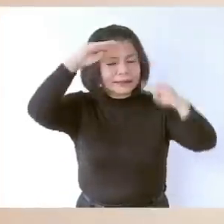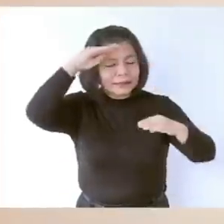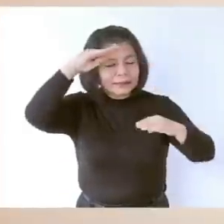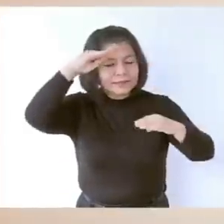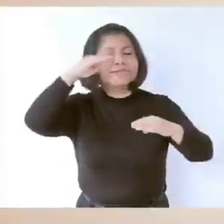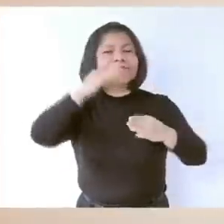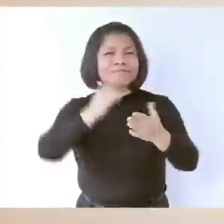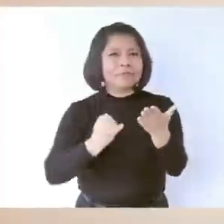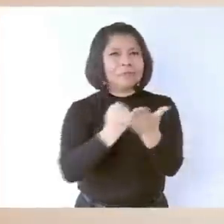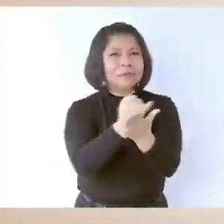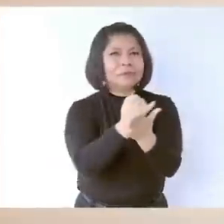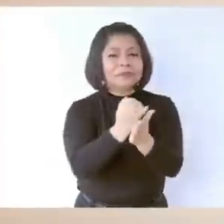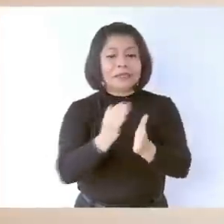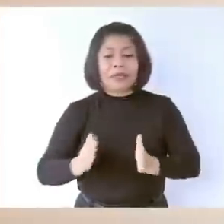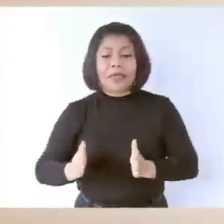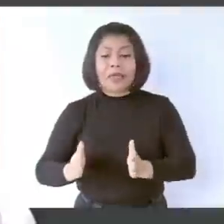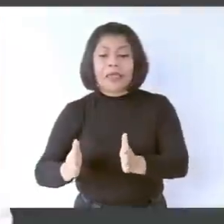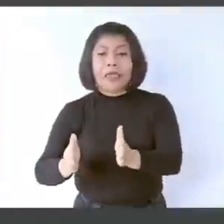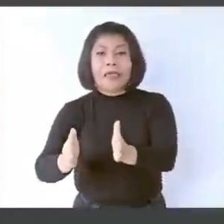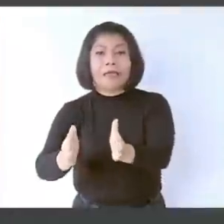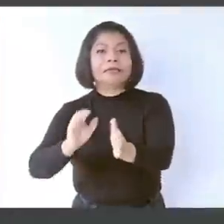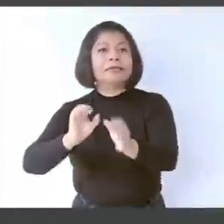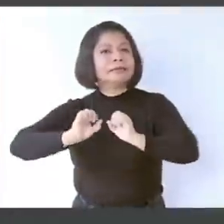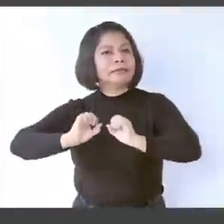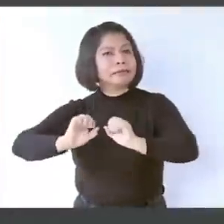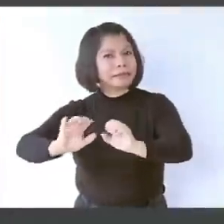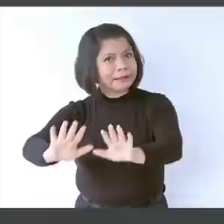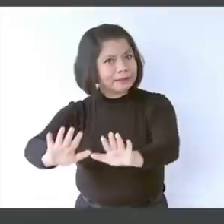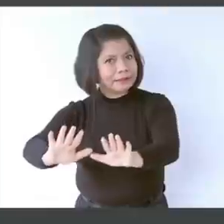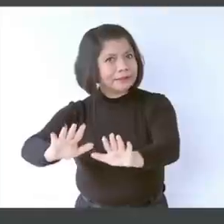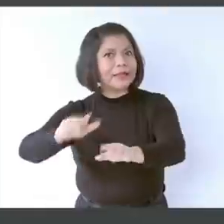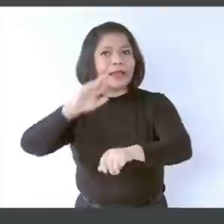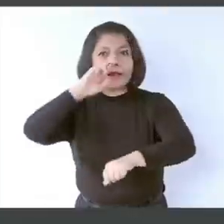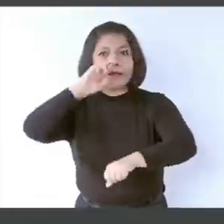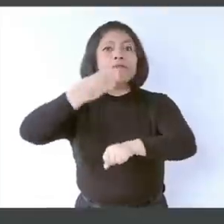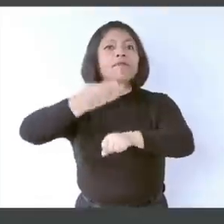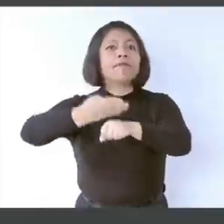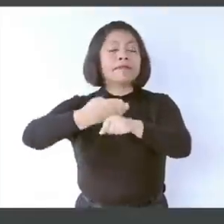era dejar este tramo a los ingenieros militares,